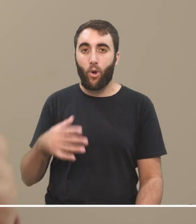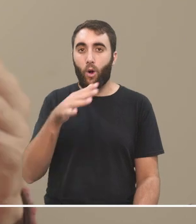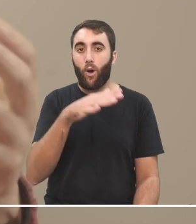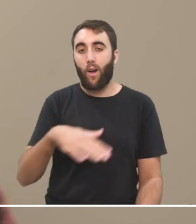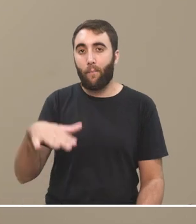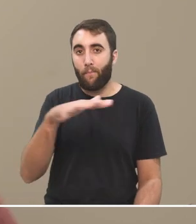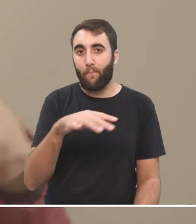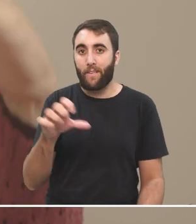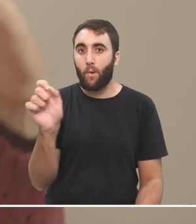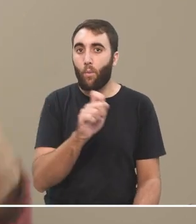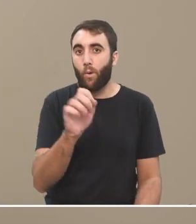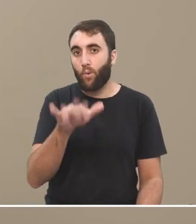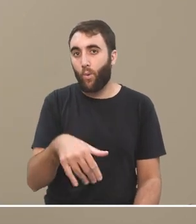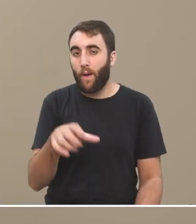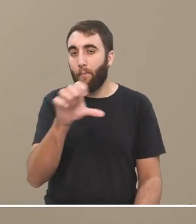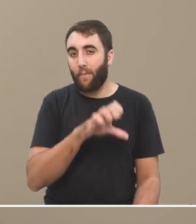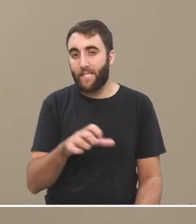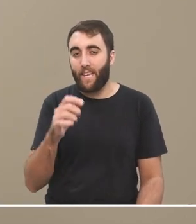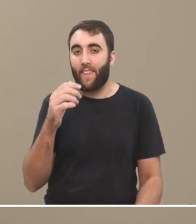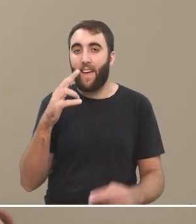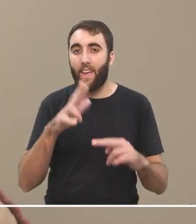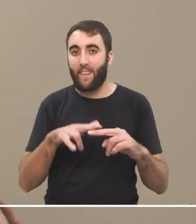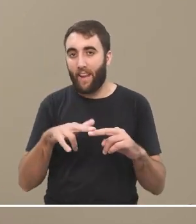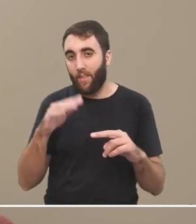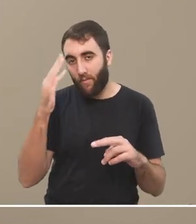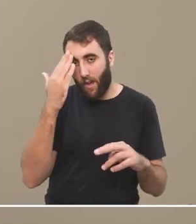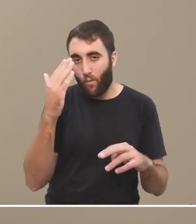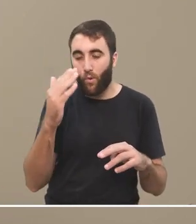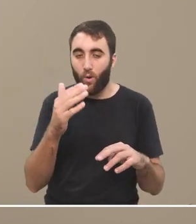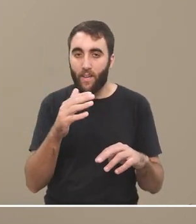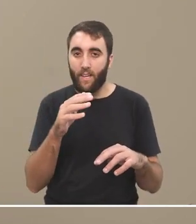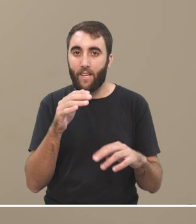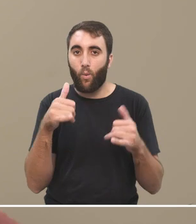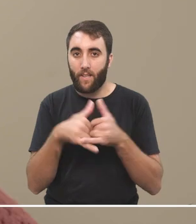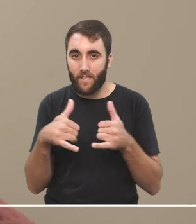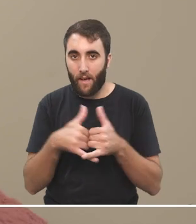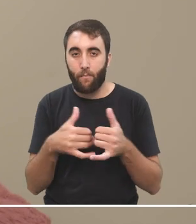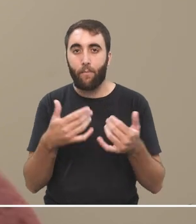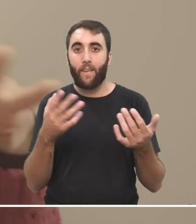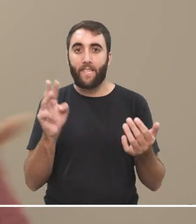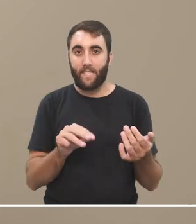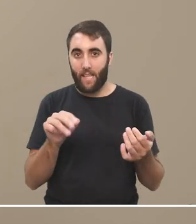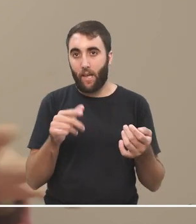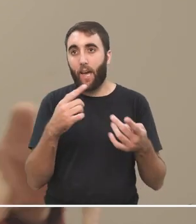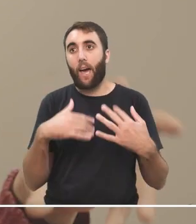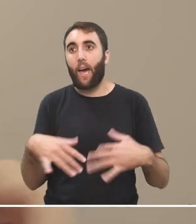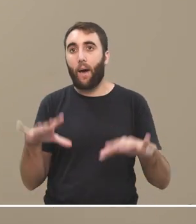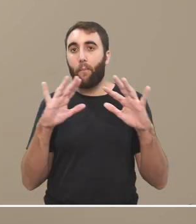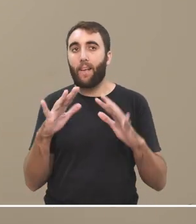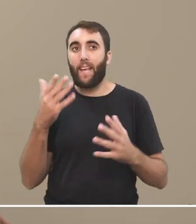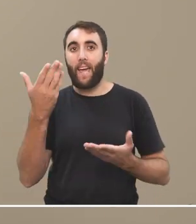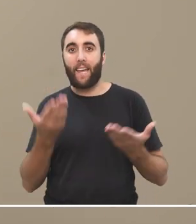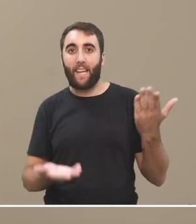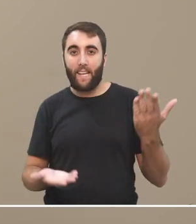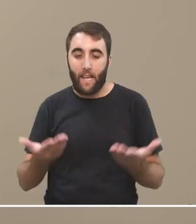pensar estrategias de intervención en estos espacios, capaces de construir algún tipo de equilibrio,